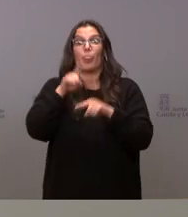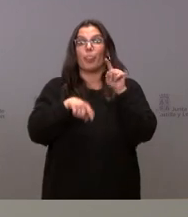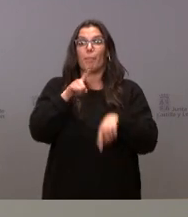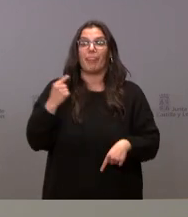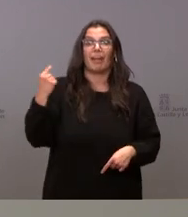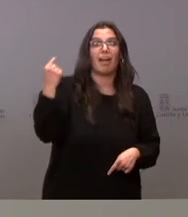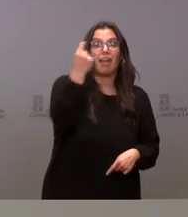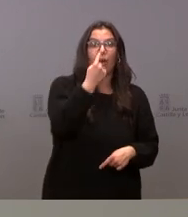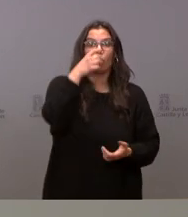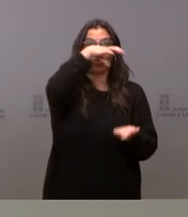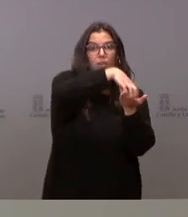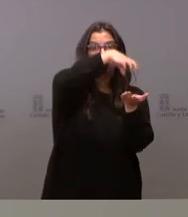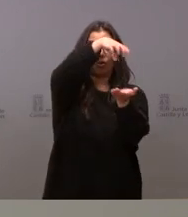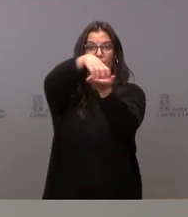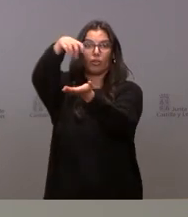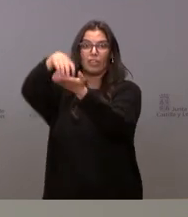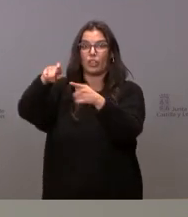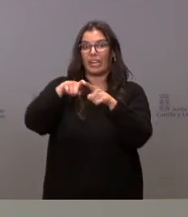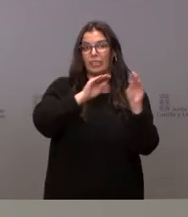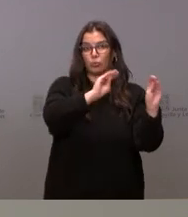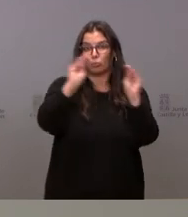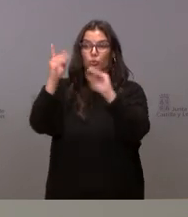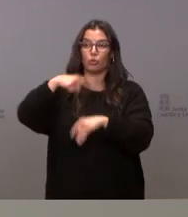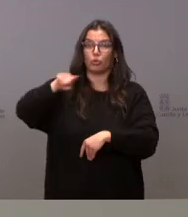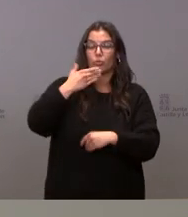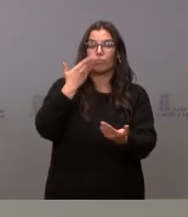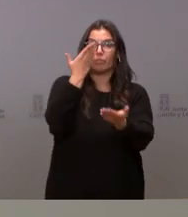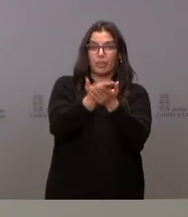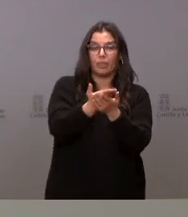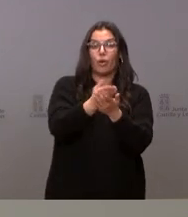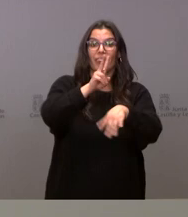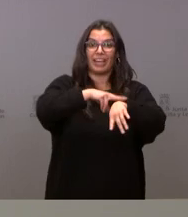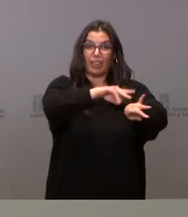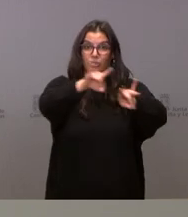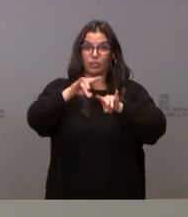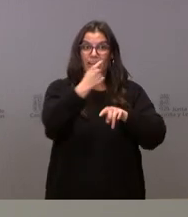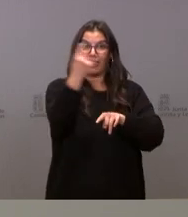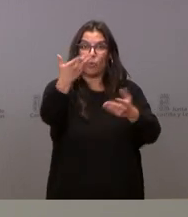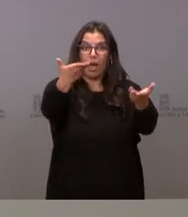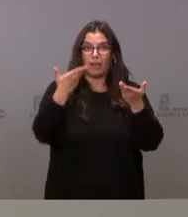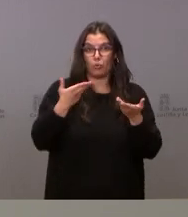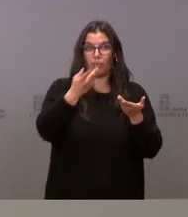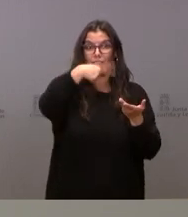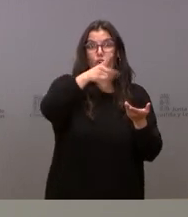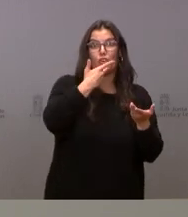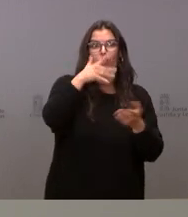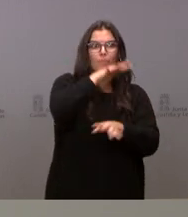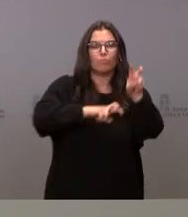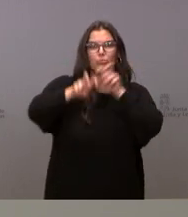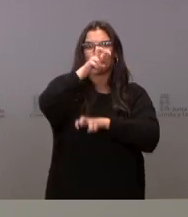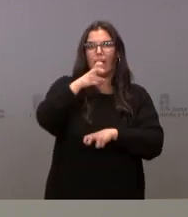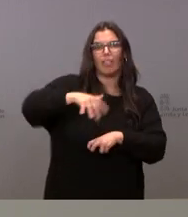tiene características diferentes hemos pedido a los delegados territoriales que nos ayuden en la búsqueda del mejor sitio